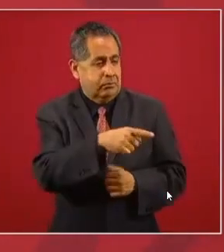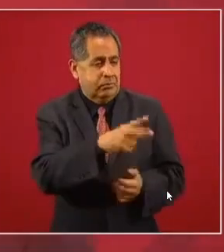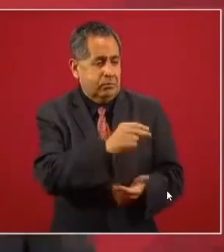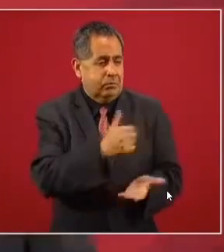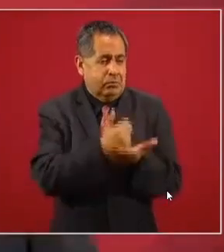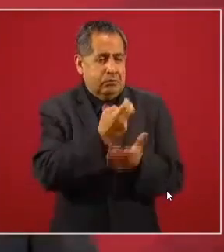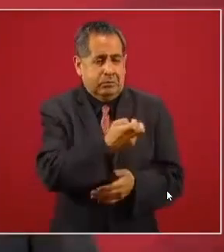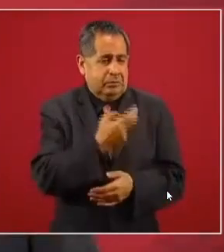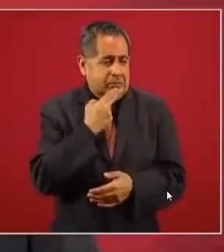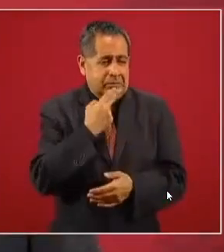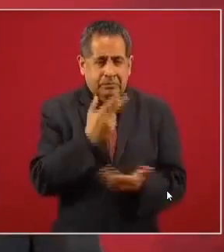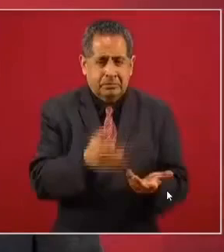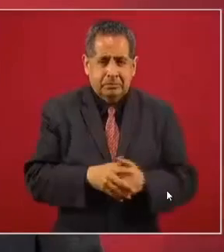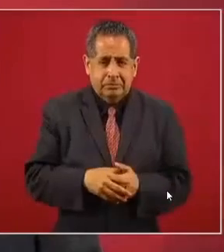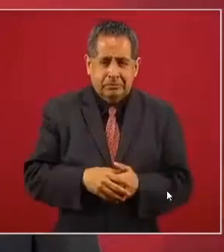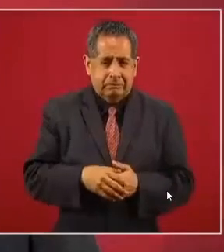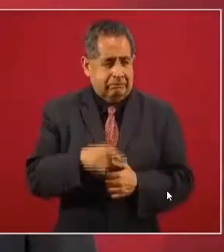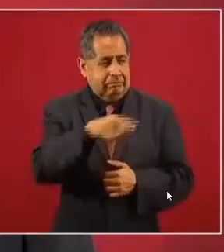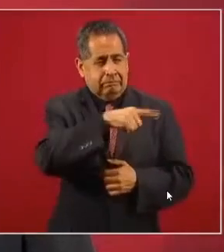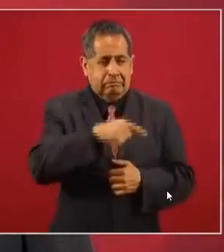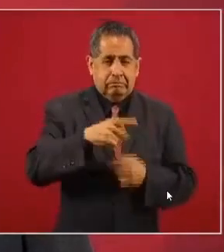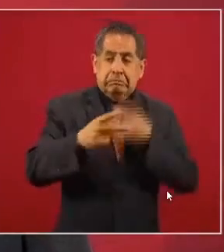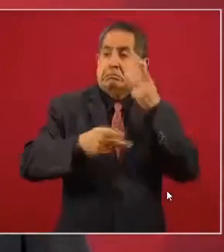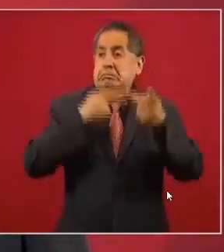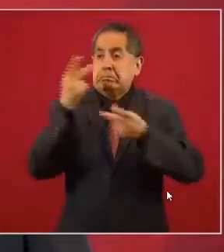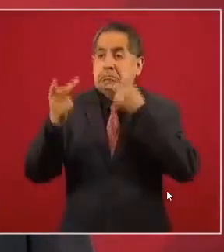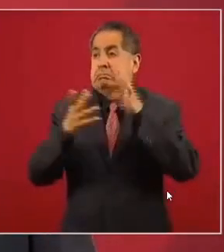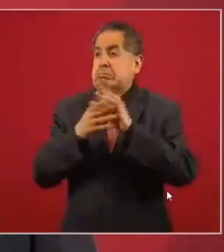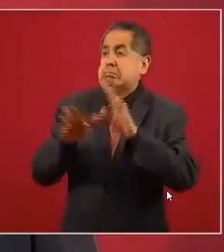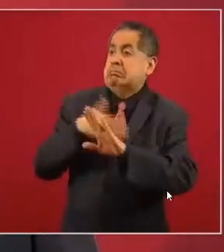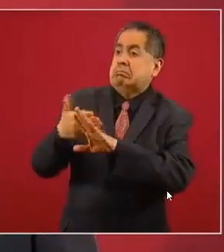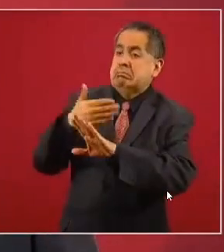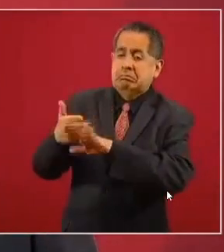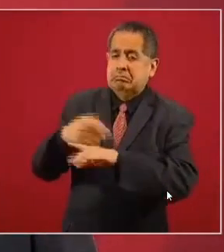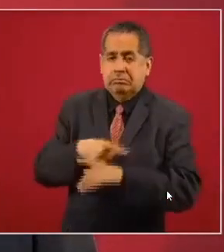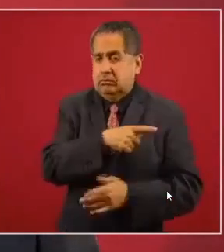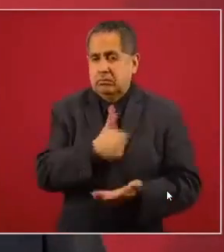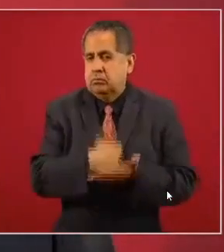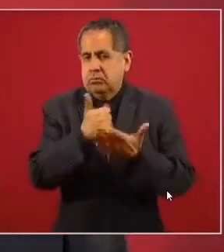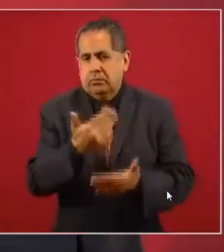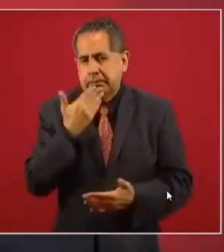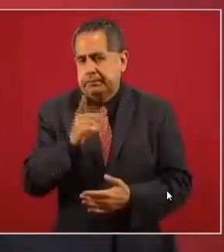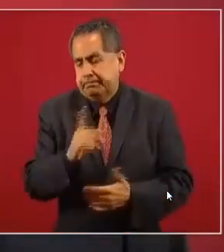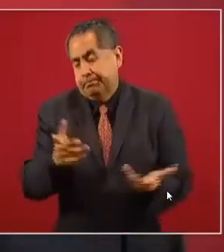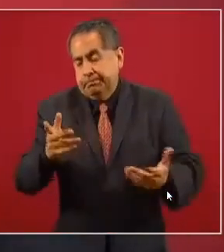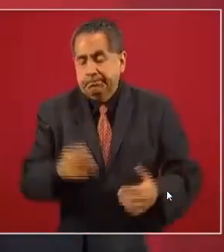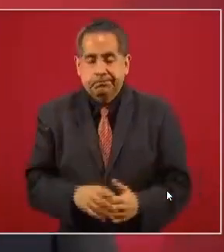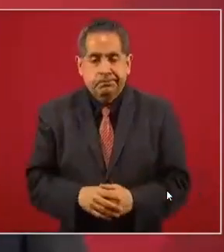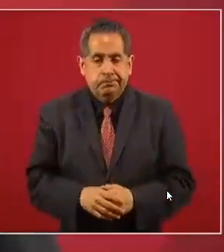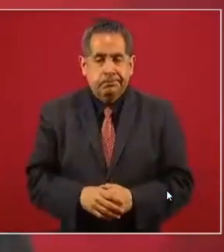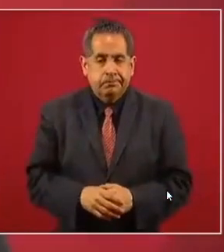que haya estas campañas, están además